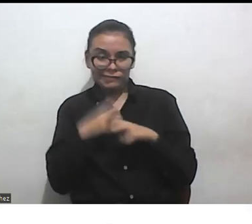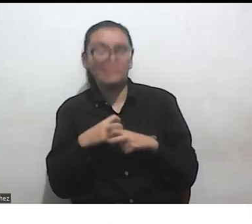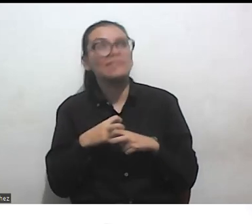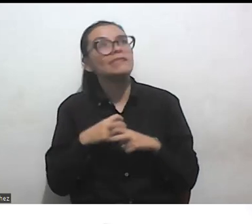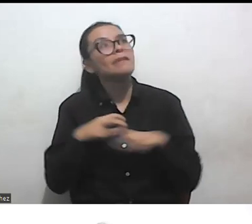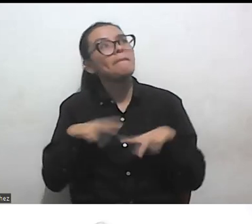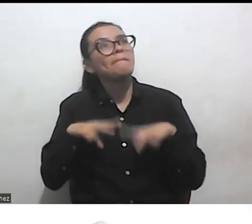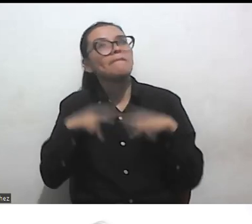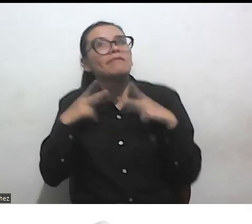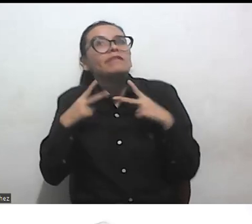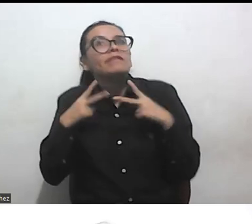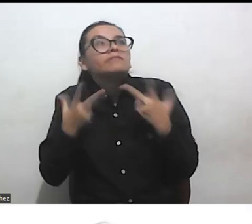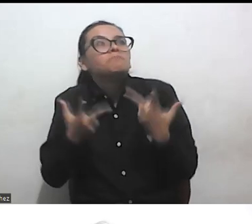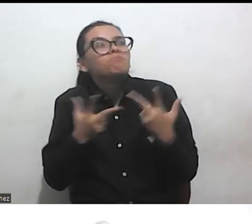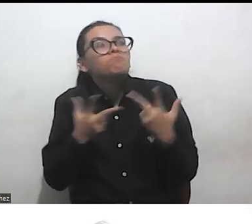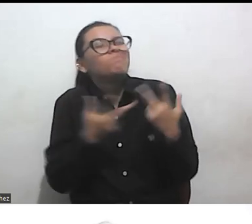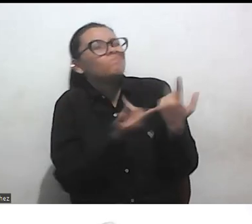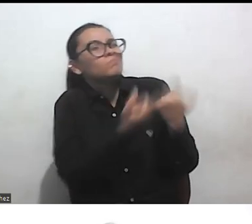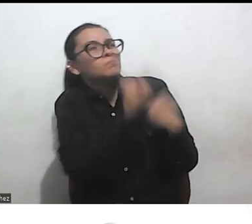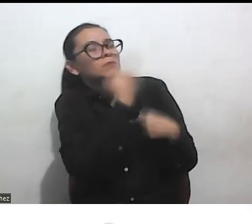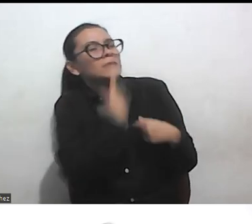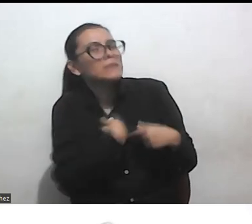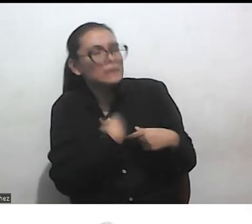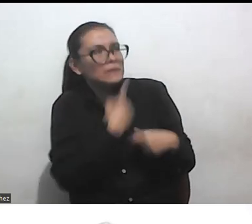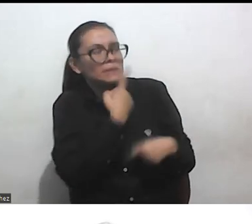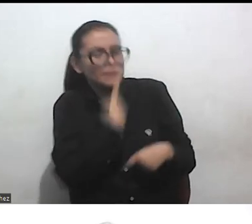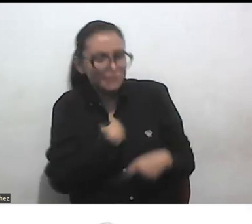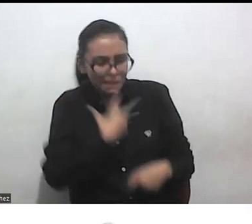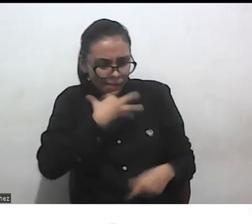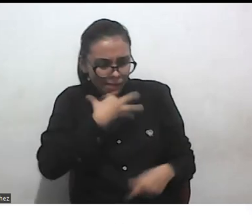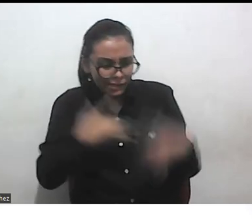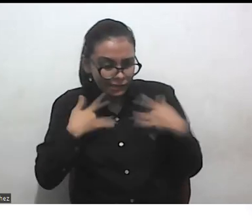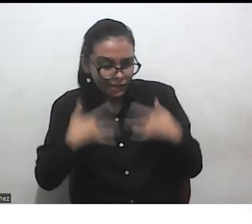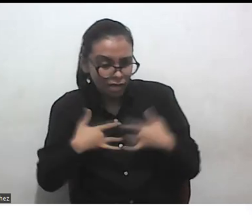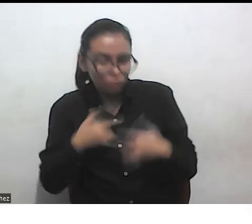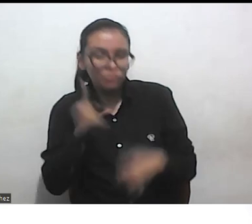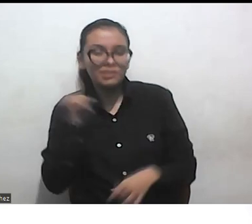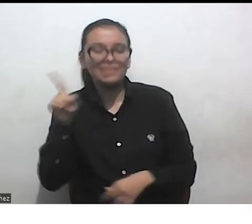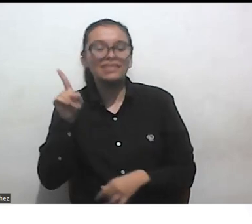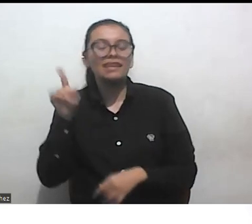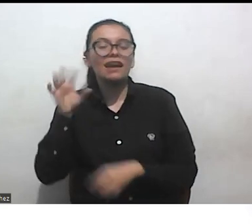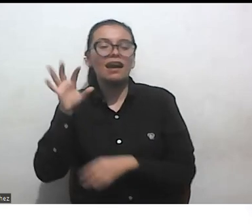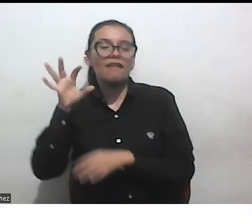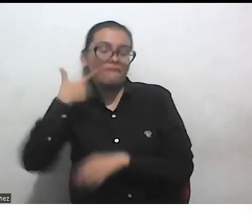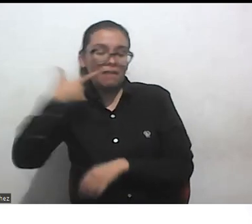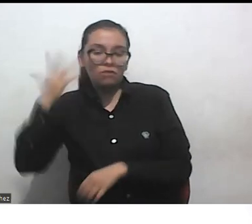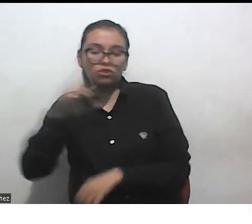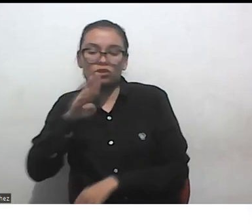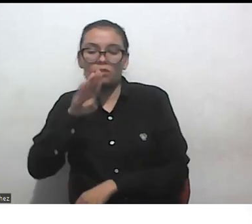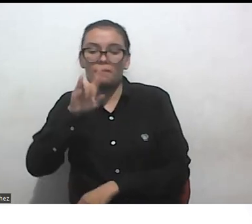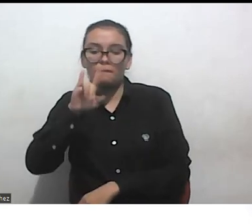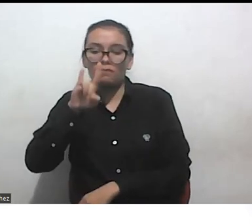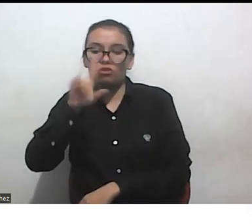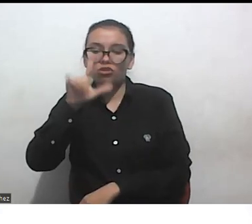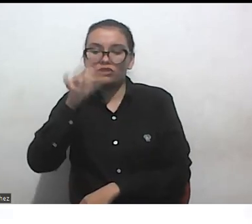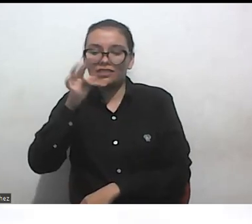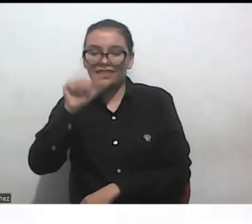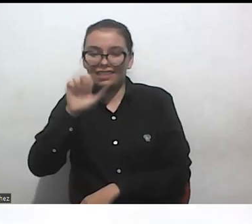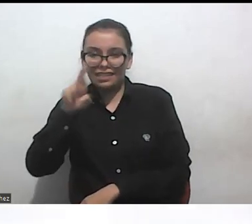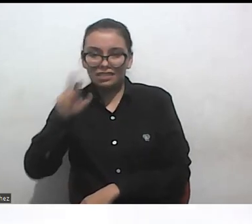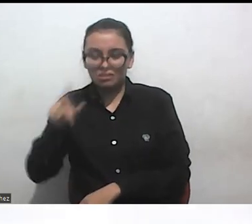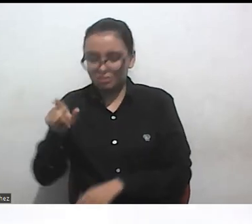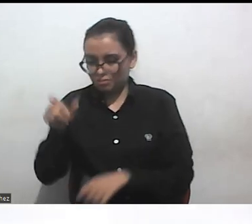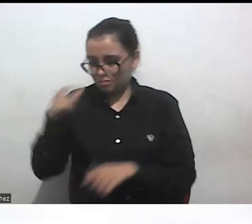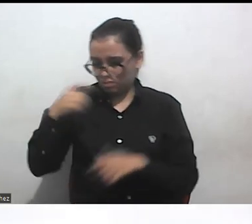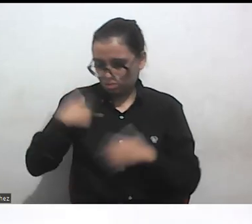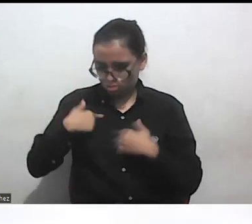cargada por esos discursos de verdad. Como diría Butler, no hay una construcción discursiva por un lado y un cuerpo vivido por